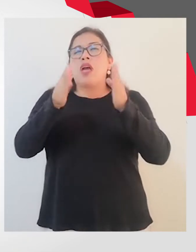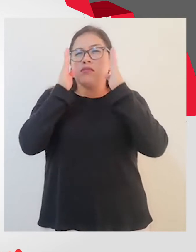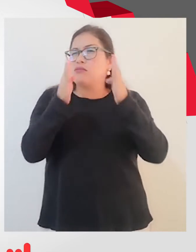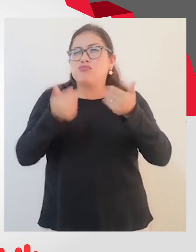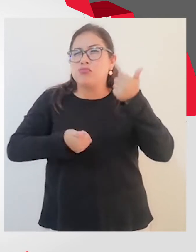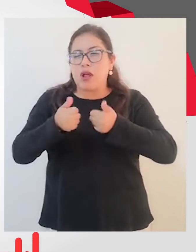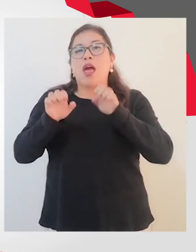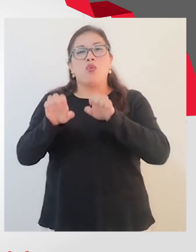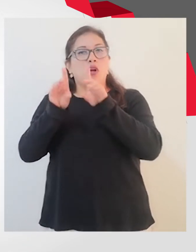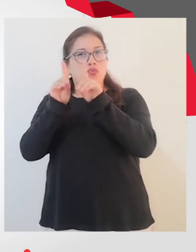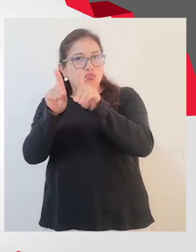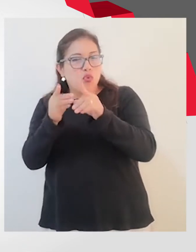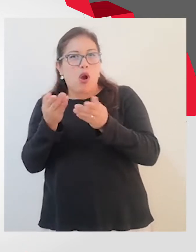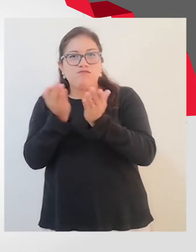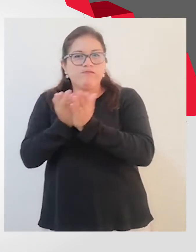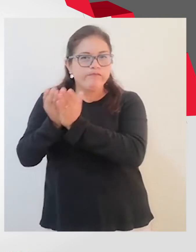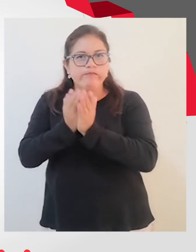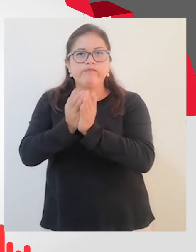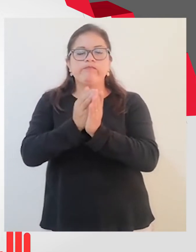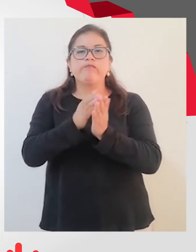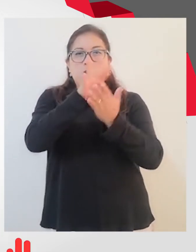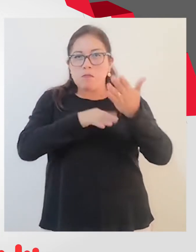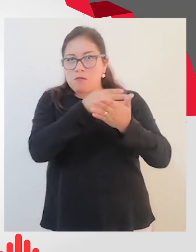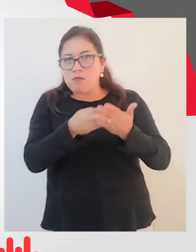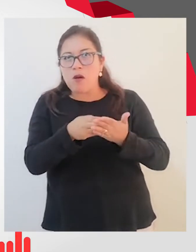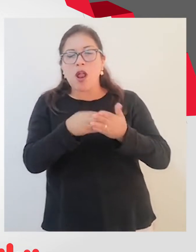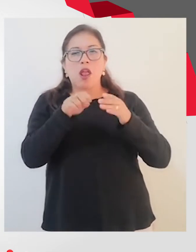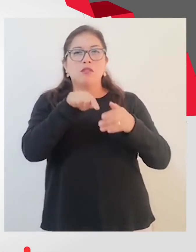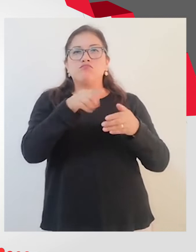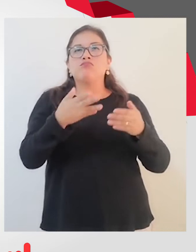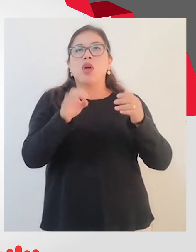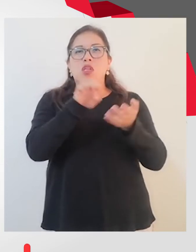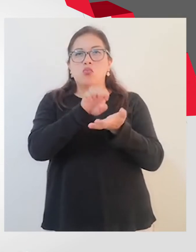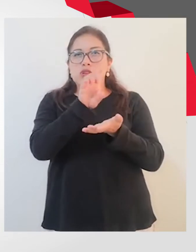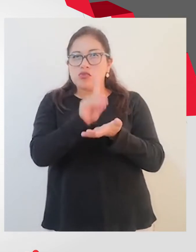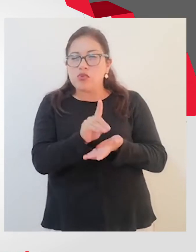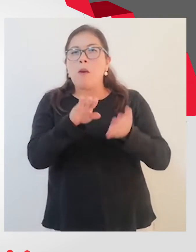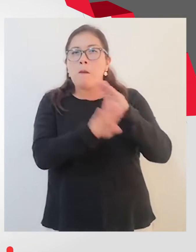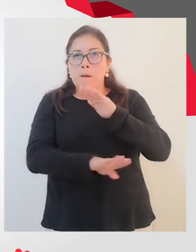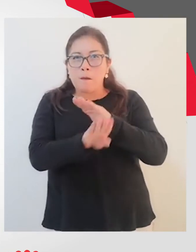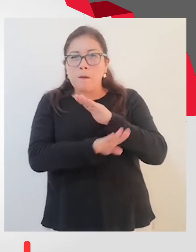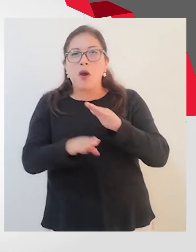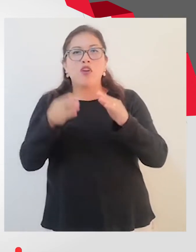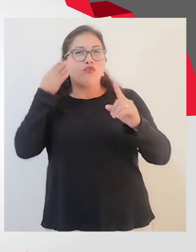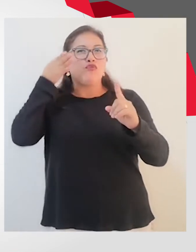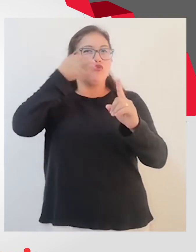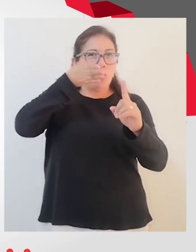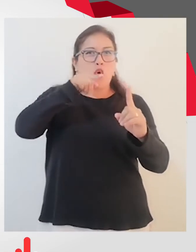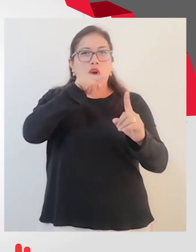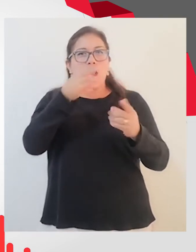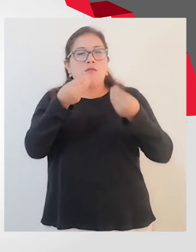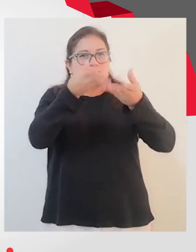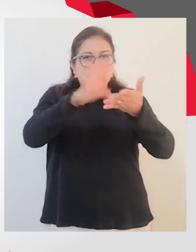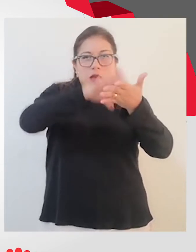brinda es una atención educativa en el marco del Currículo Nacional de Educación Básica y desde el enfoque del Diseño Universal para el